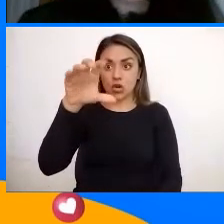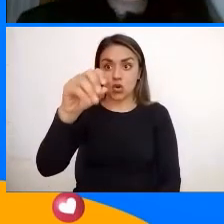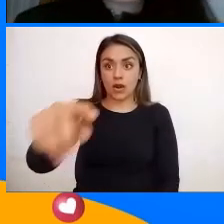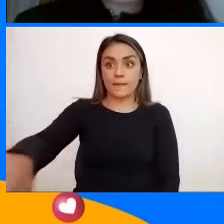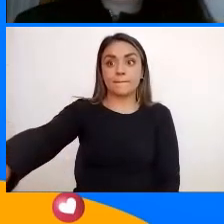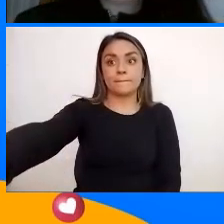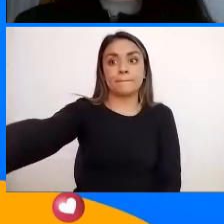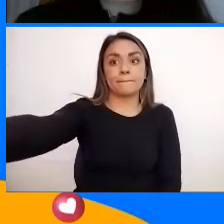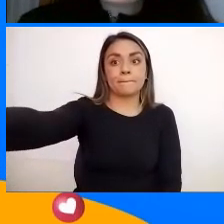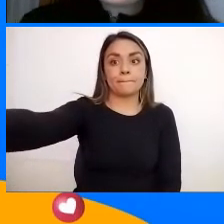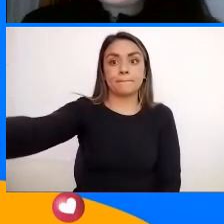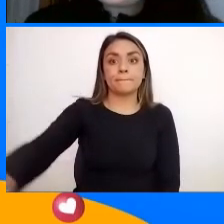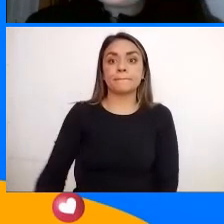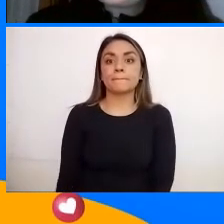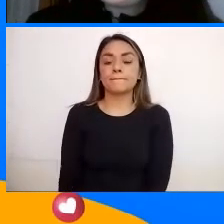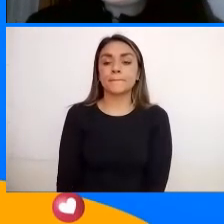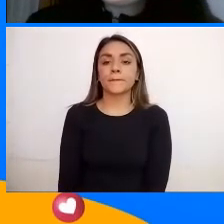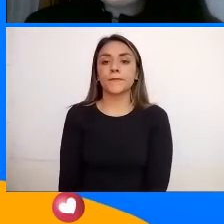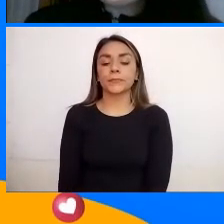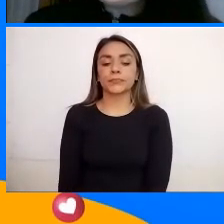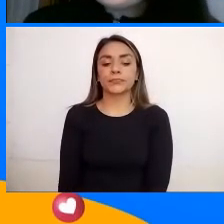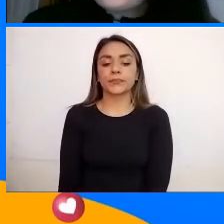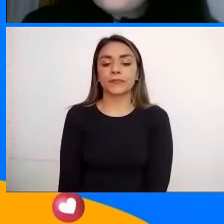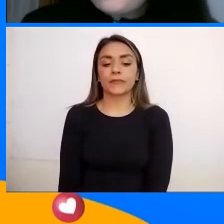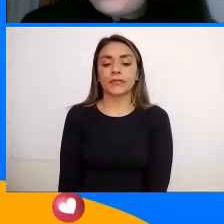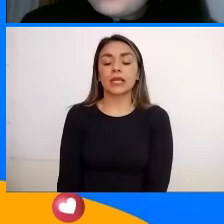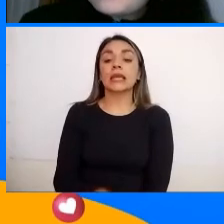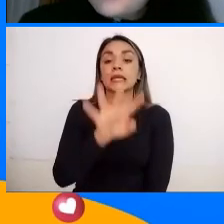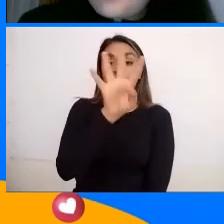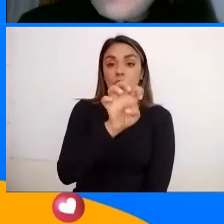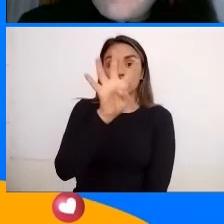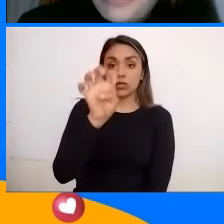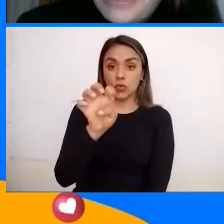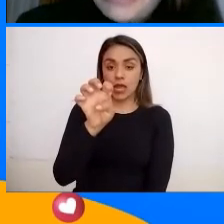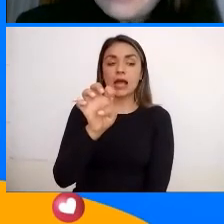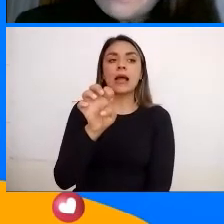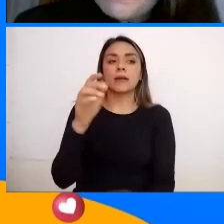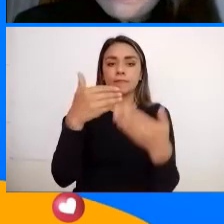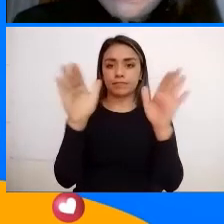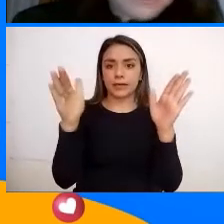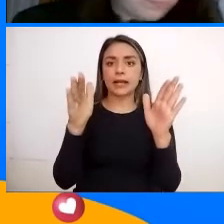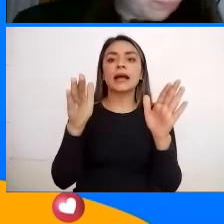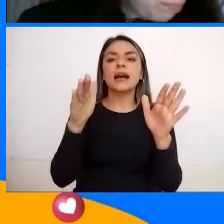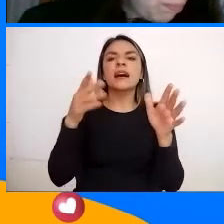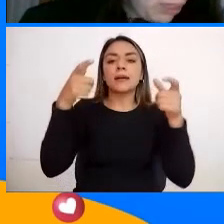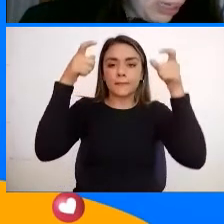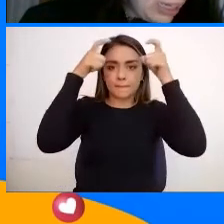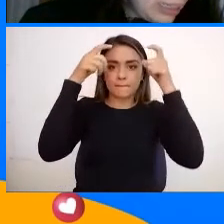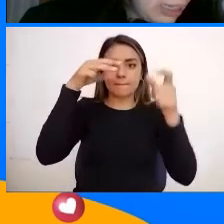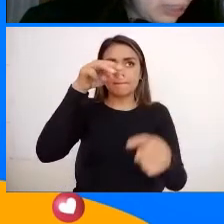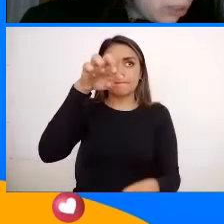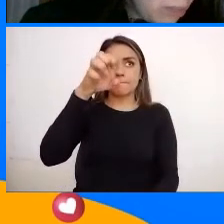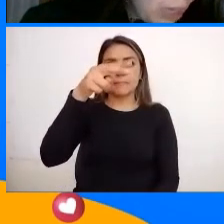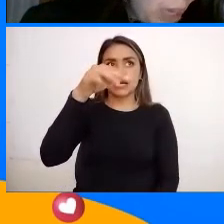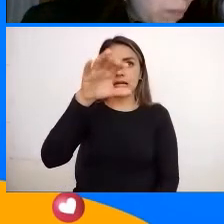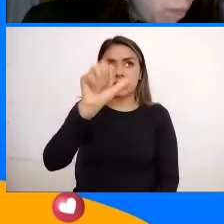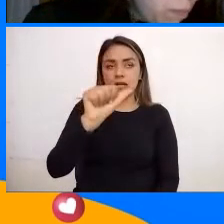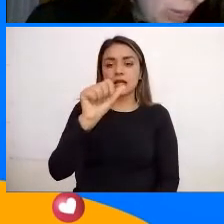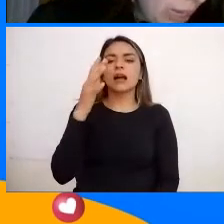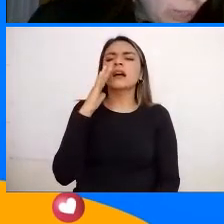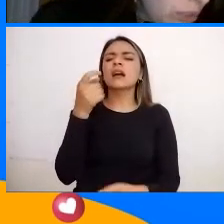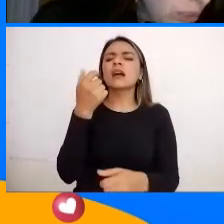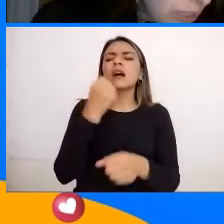Muy bien Entonces Y en el 99 Se abre Panaca Casi en el 2000